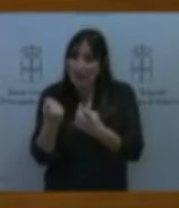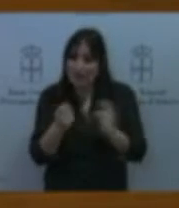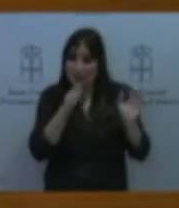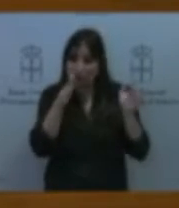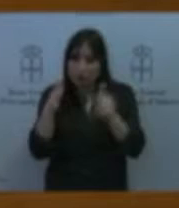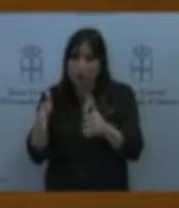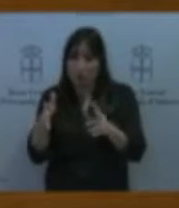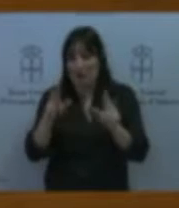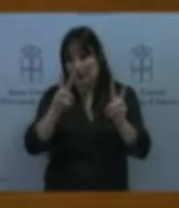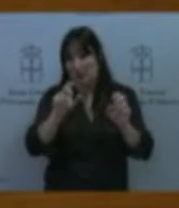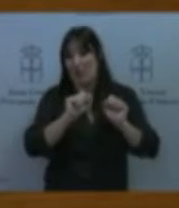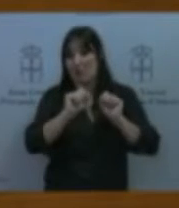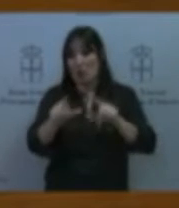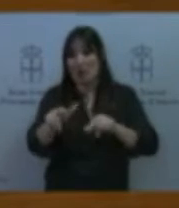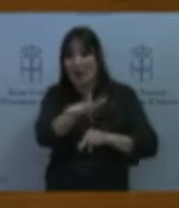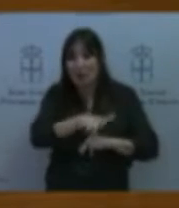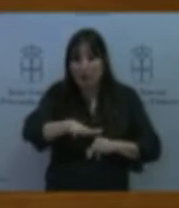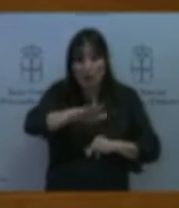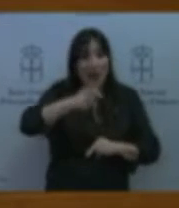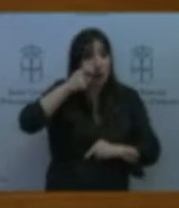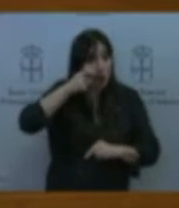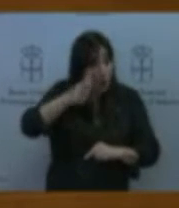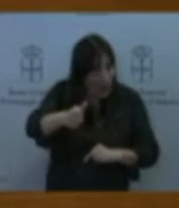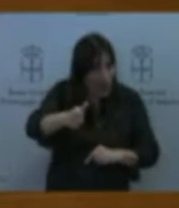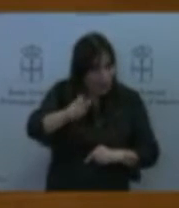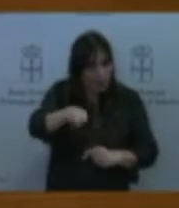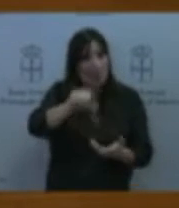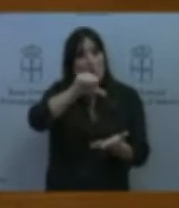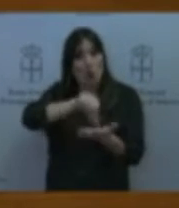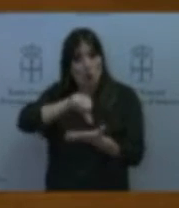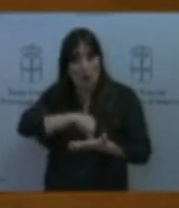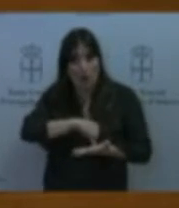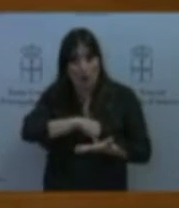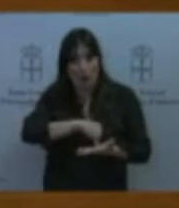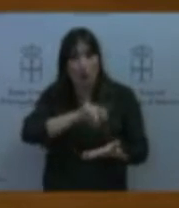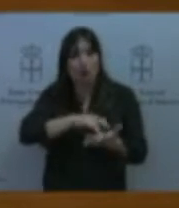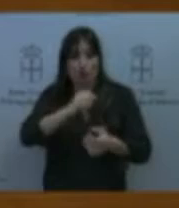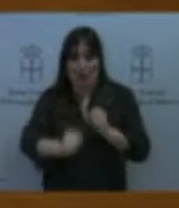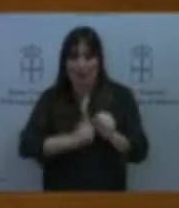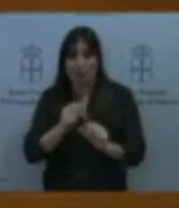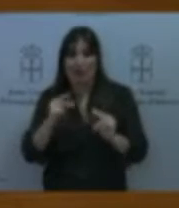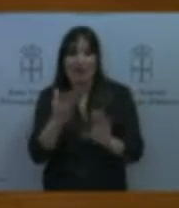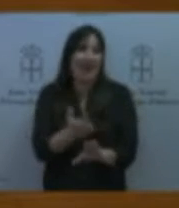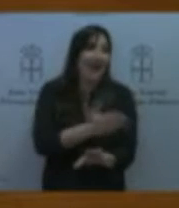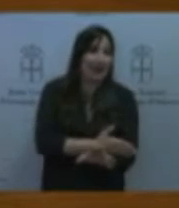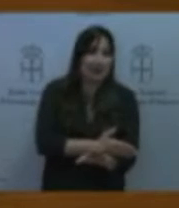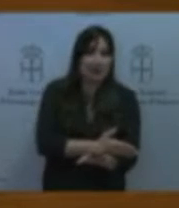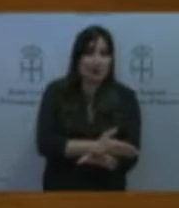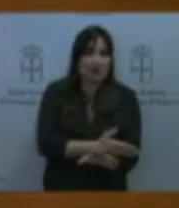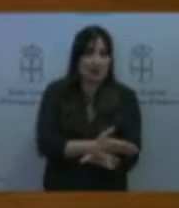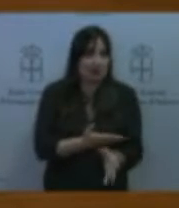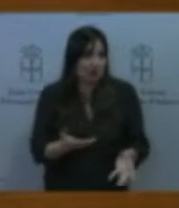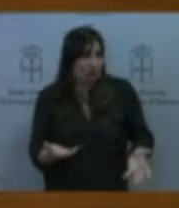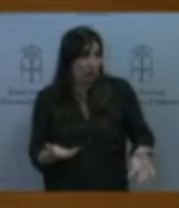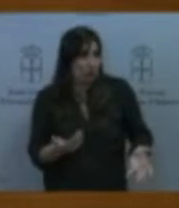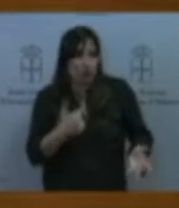rural y urbano antes de que termine la legislatura es decir me he referido a cuestiones de política